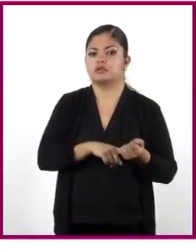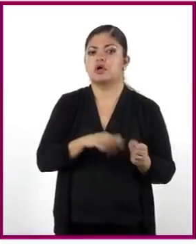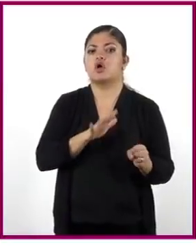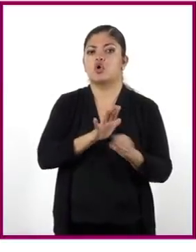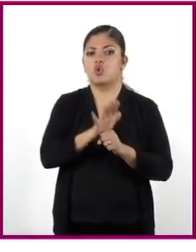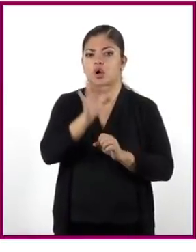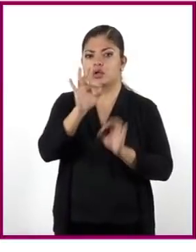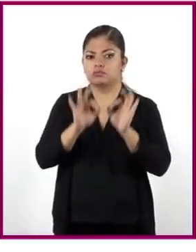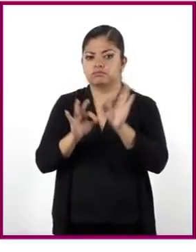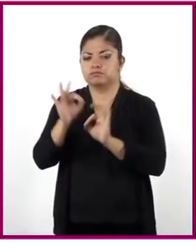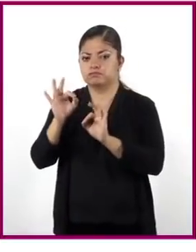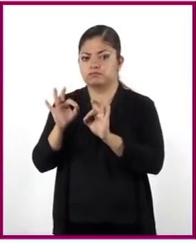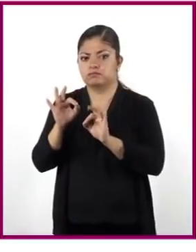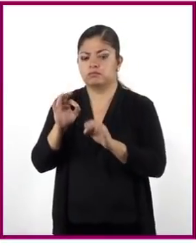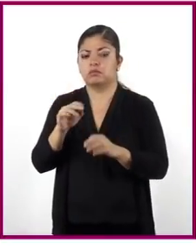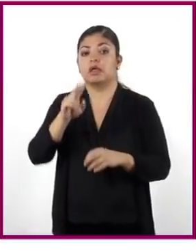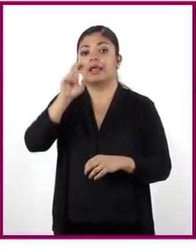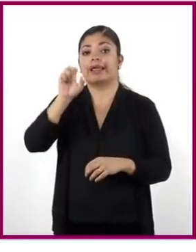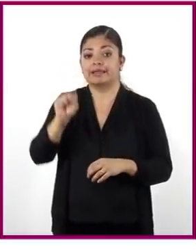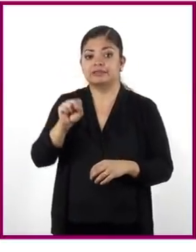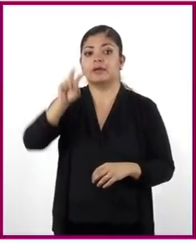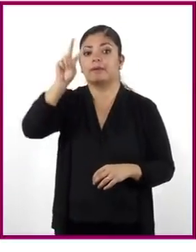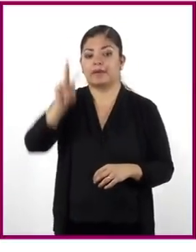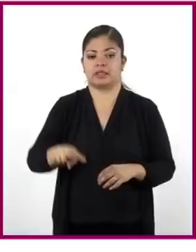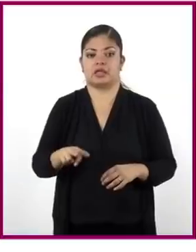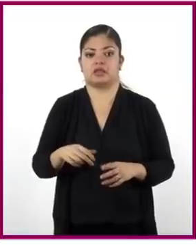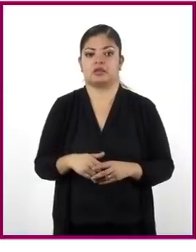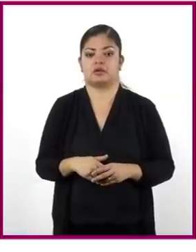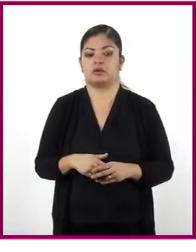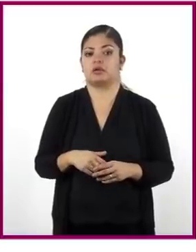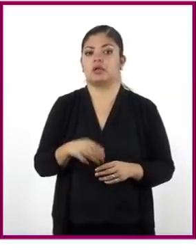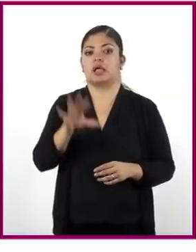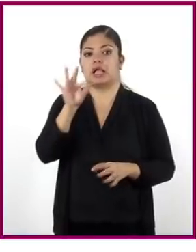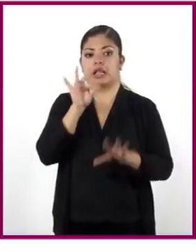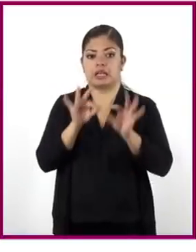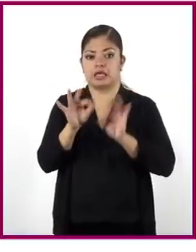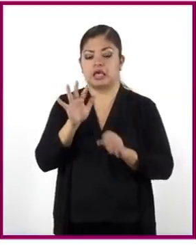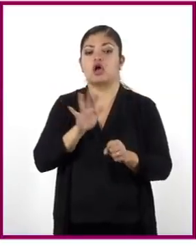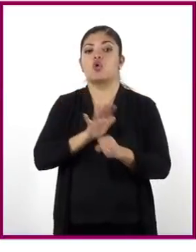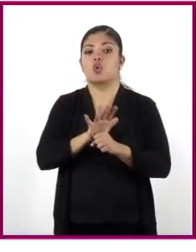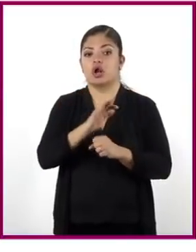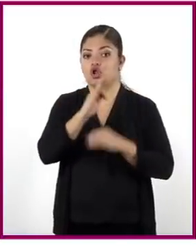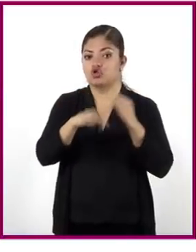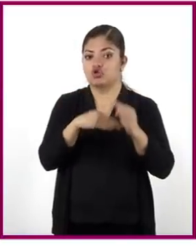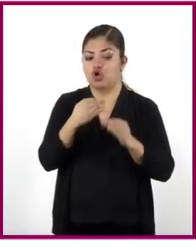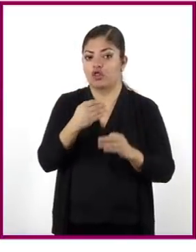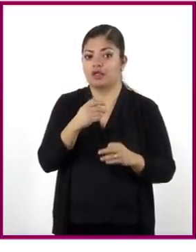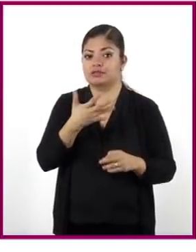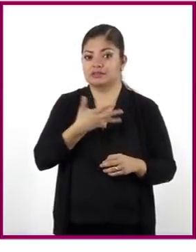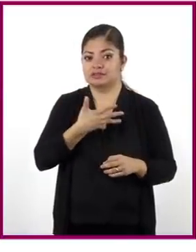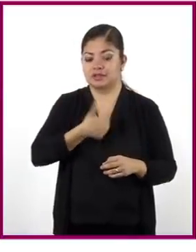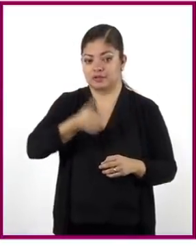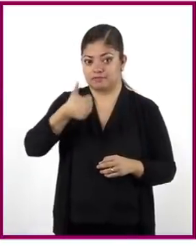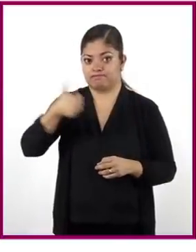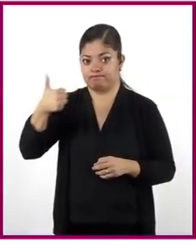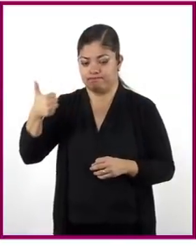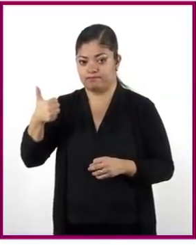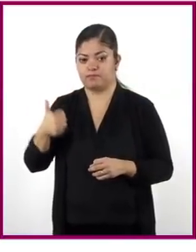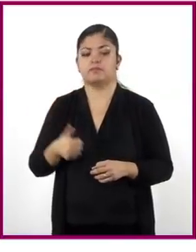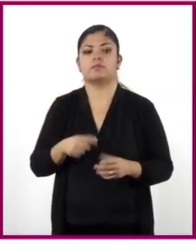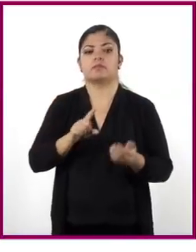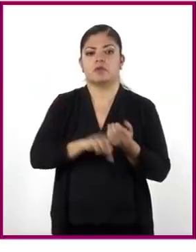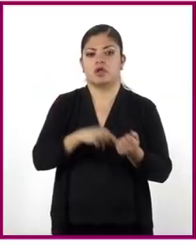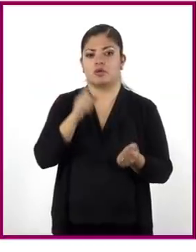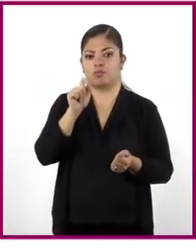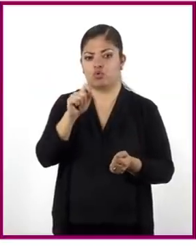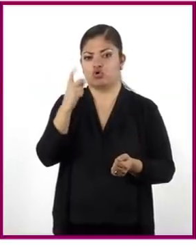sobre la gráfica son verdaderas? Elige todas las opciones correctas. La primera opción dice, el punto 2